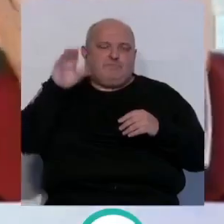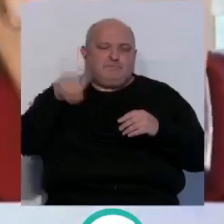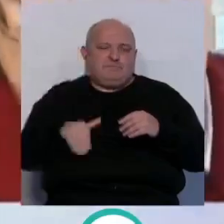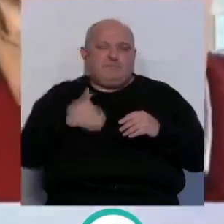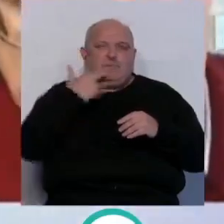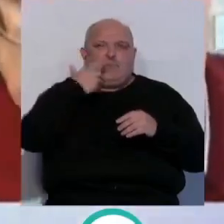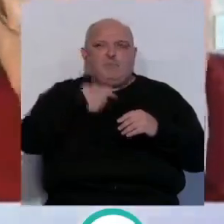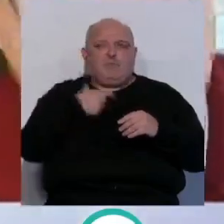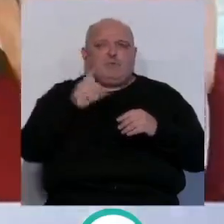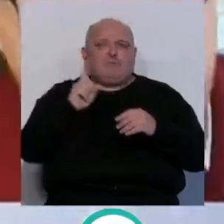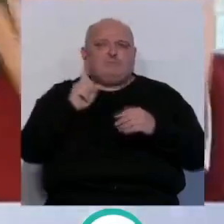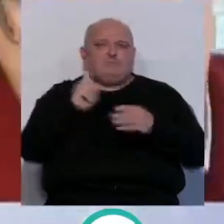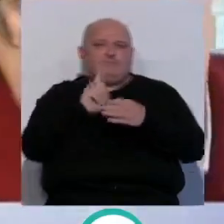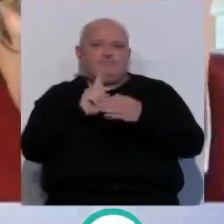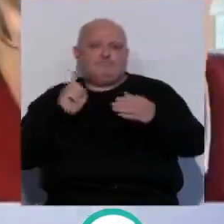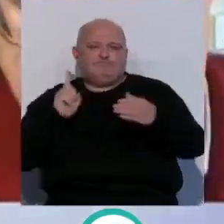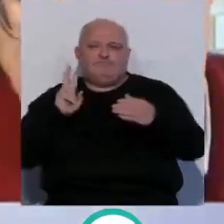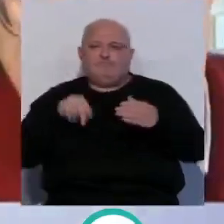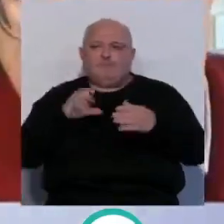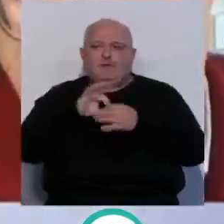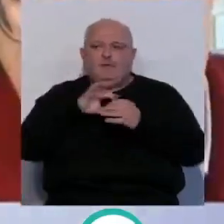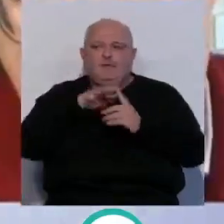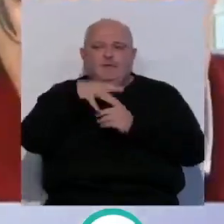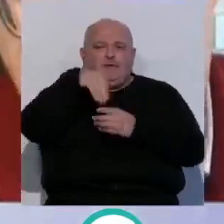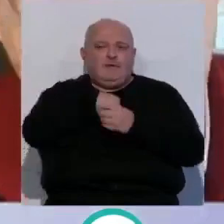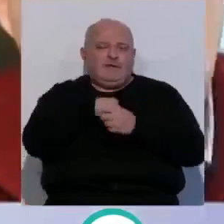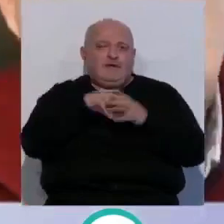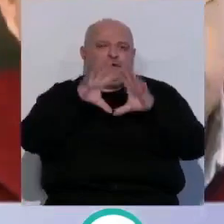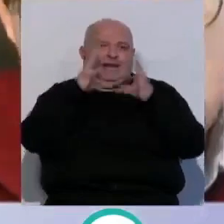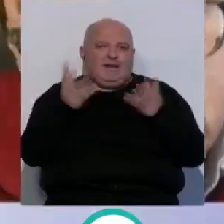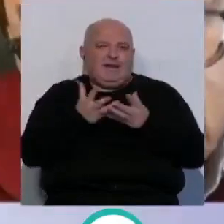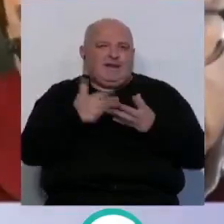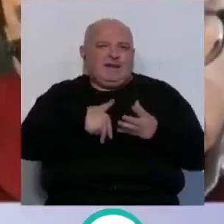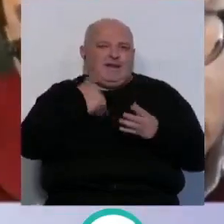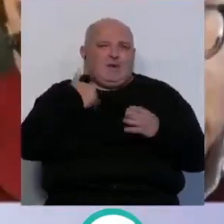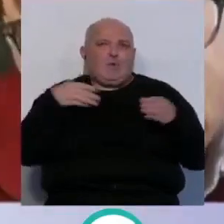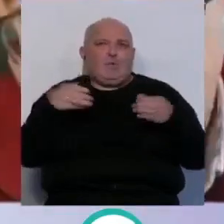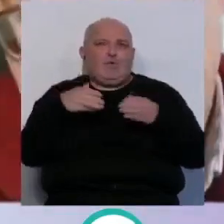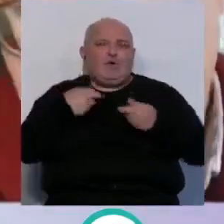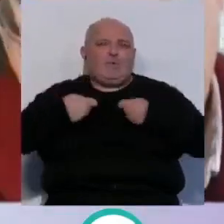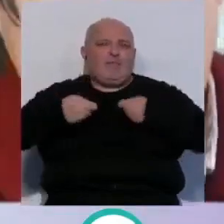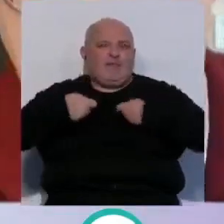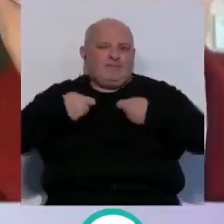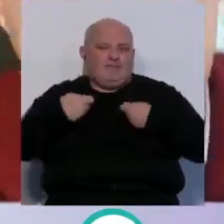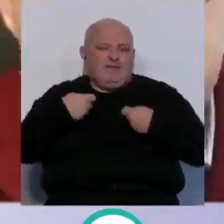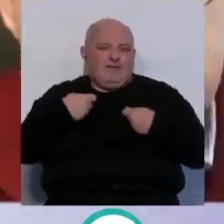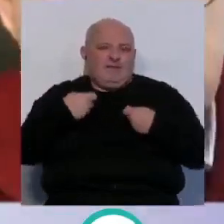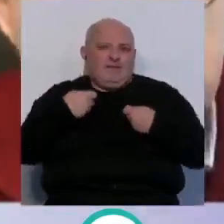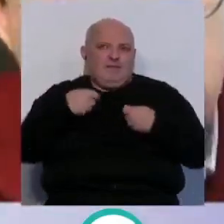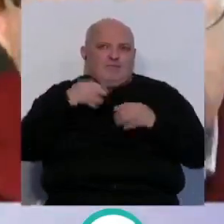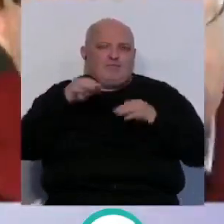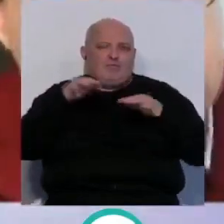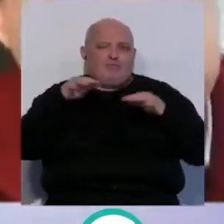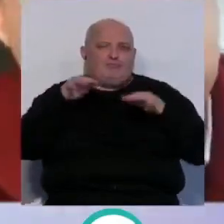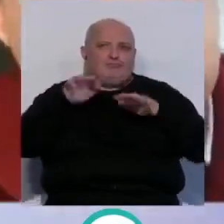somos economías aisladas, somos economías que estamos dentro de un entorno globalizado o de grupos comerciales o de áreas comerciales de mucha influencia